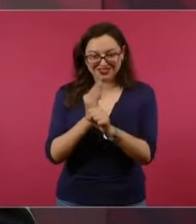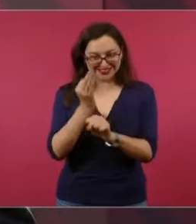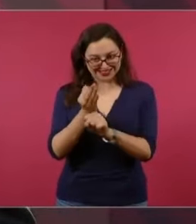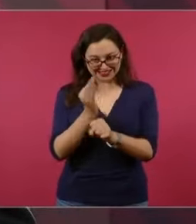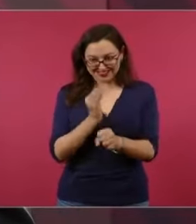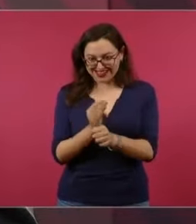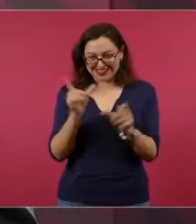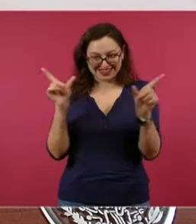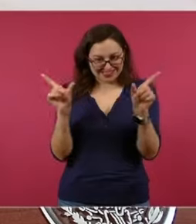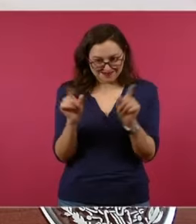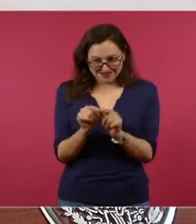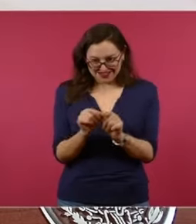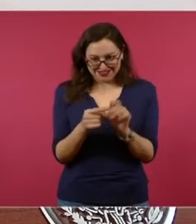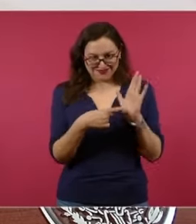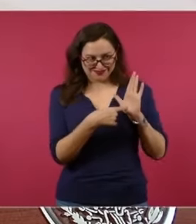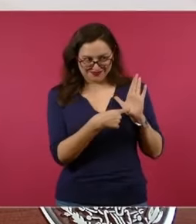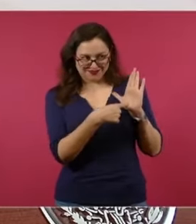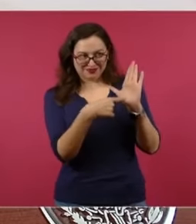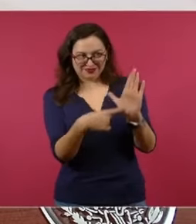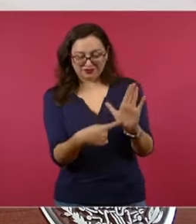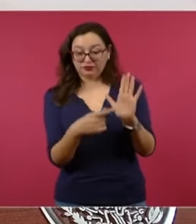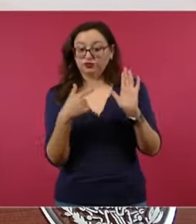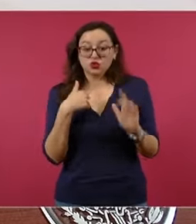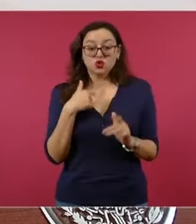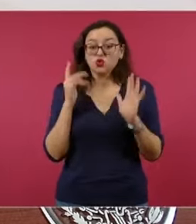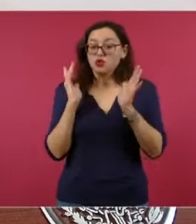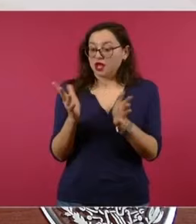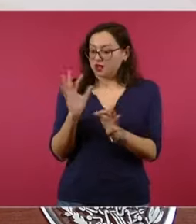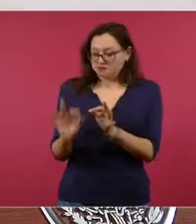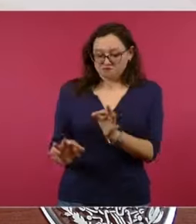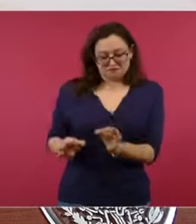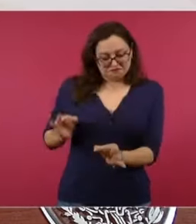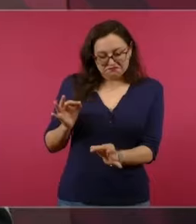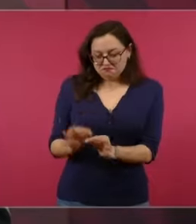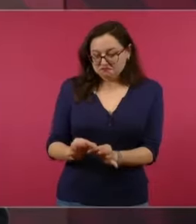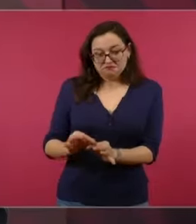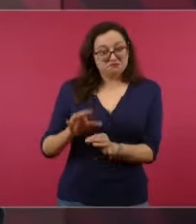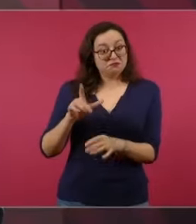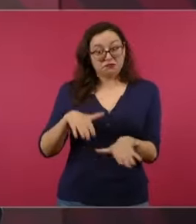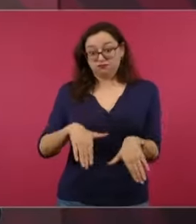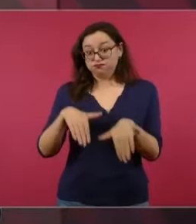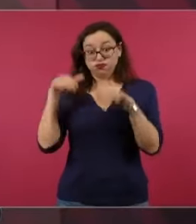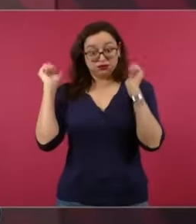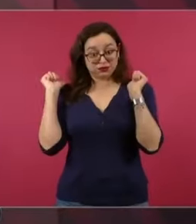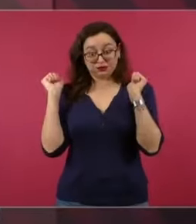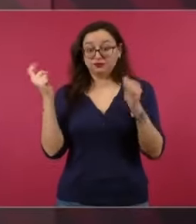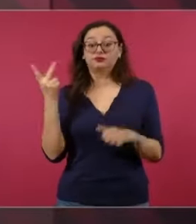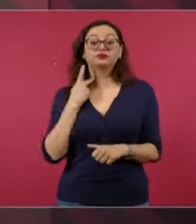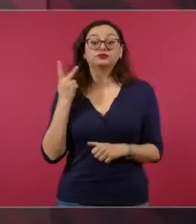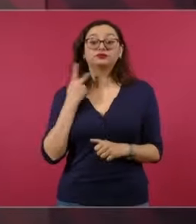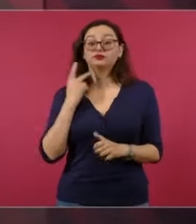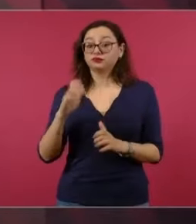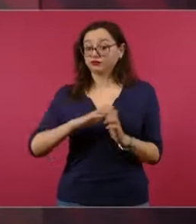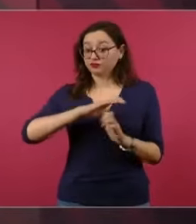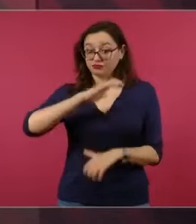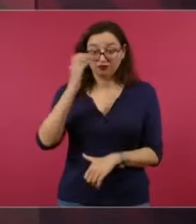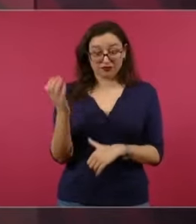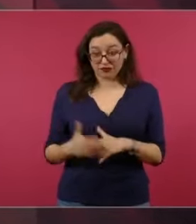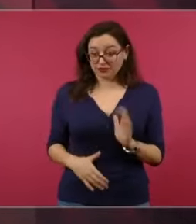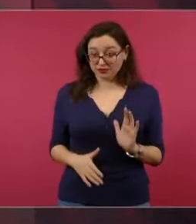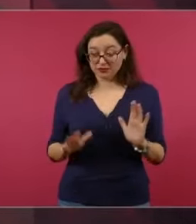me voy. Y me voy, además, muy satisfecho, se cierra un ciclo. En mi convicción íntima